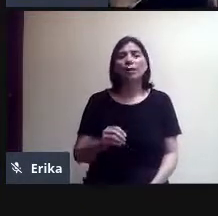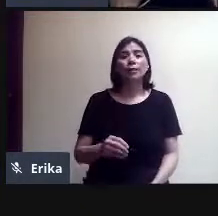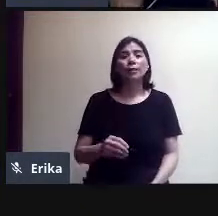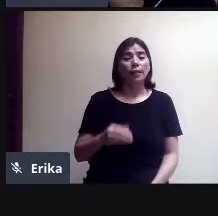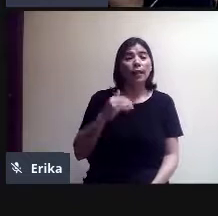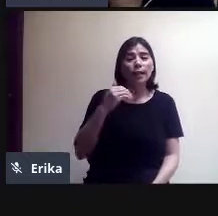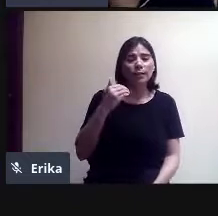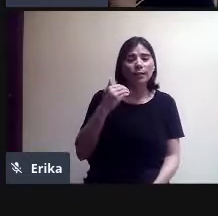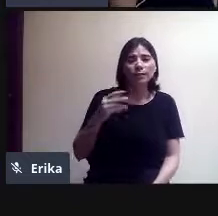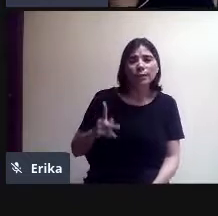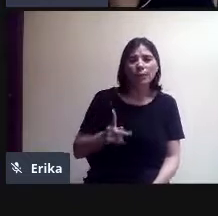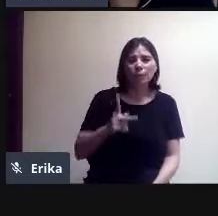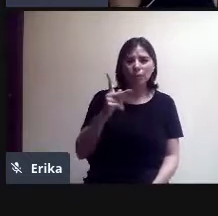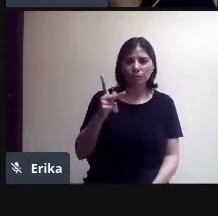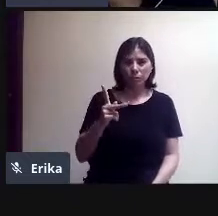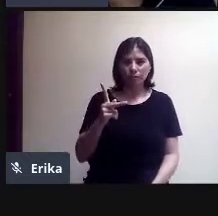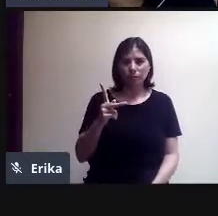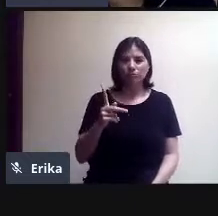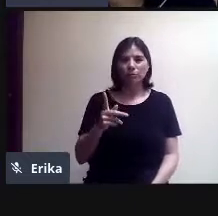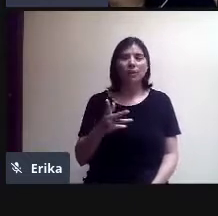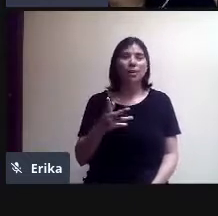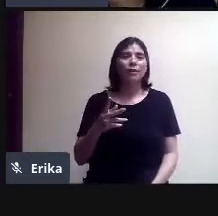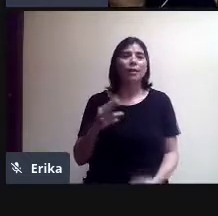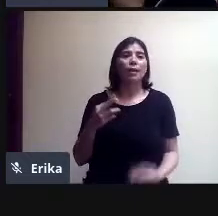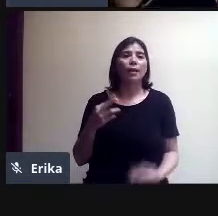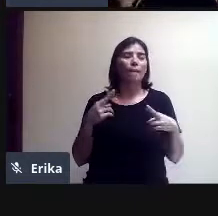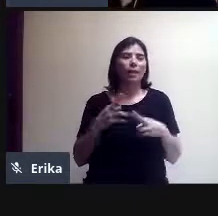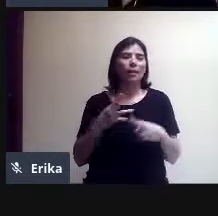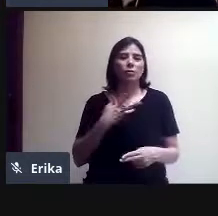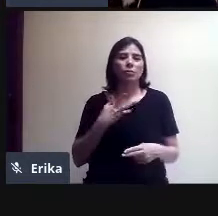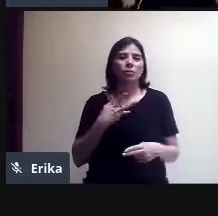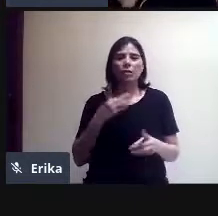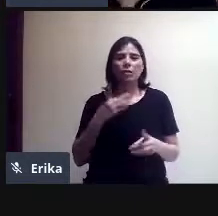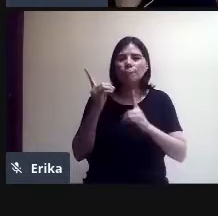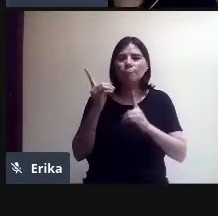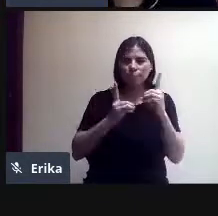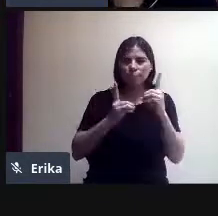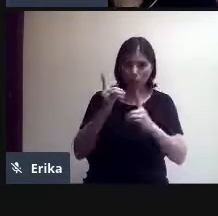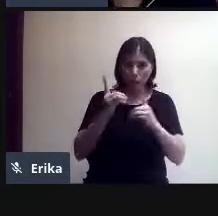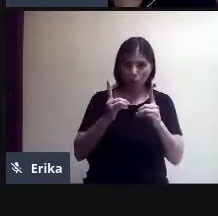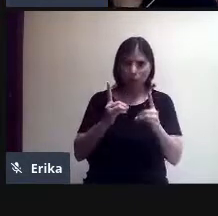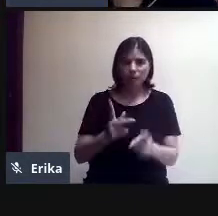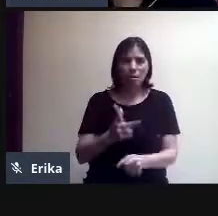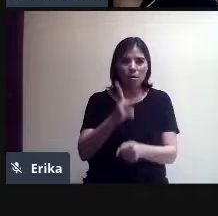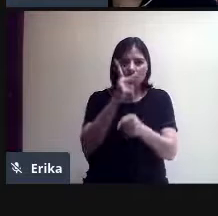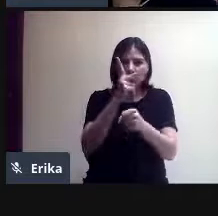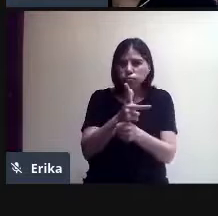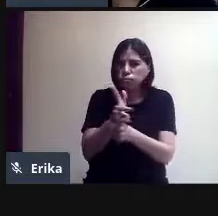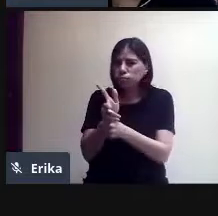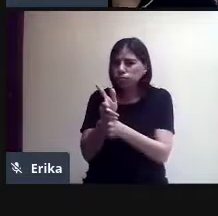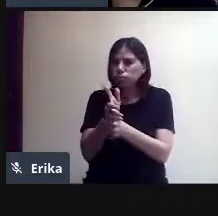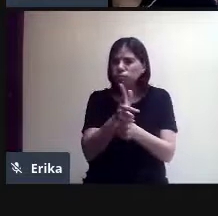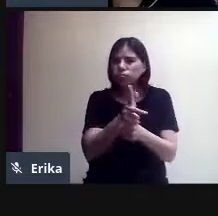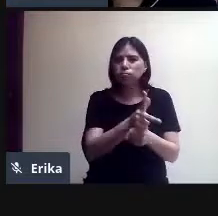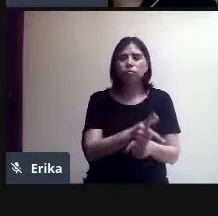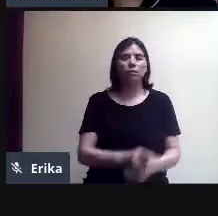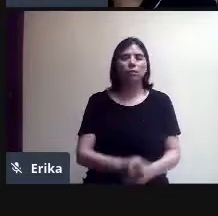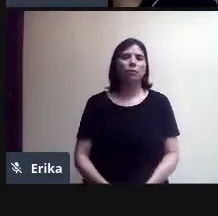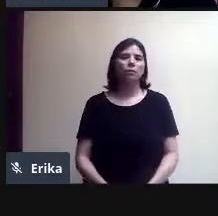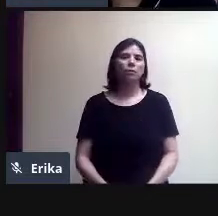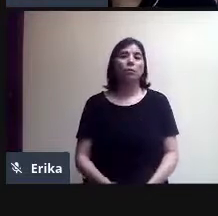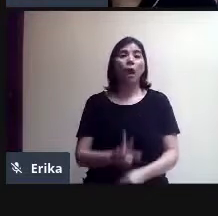dudas al respecto de la grabación. La grabación solo la puede